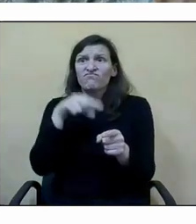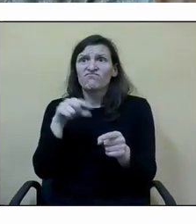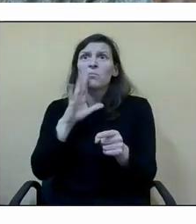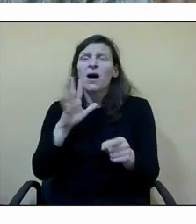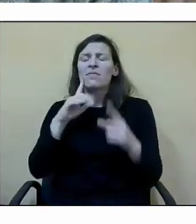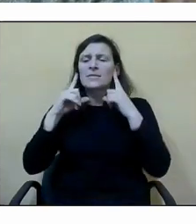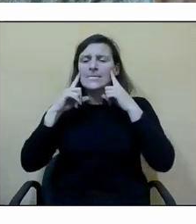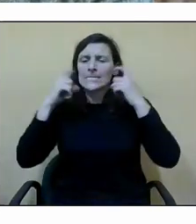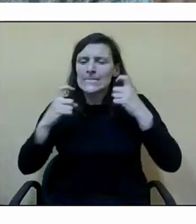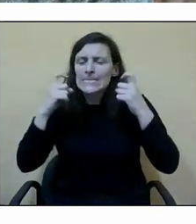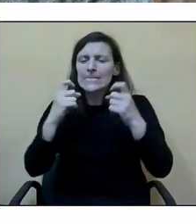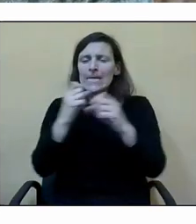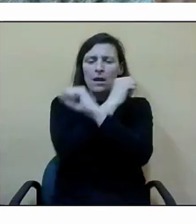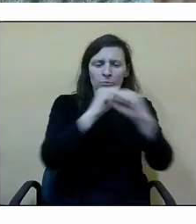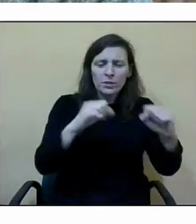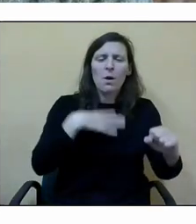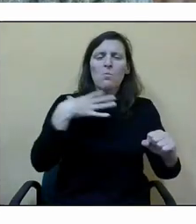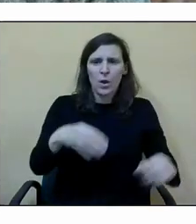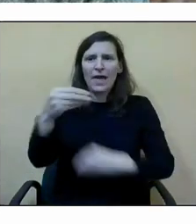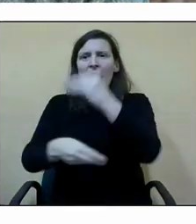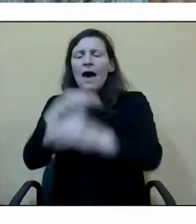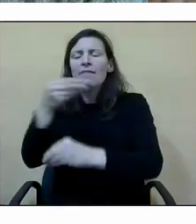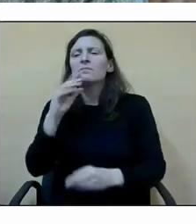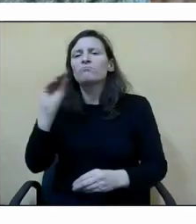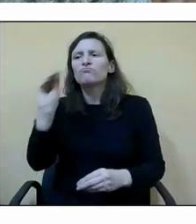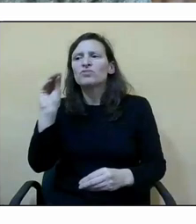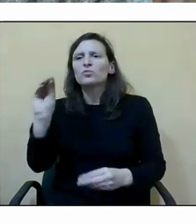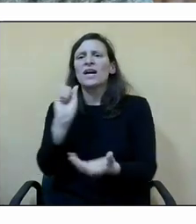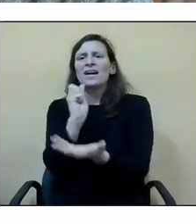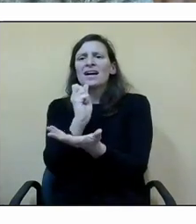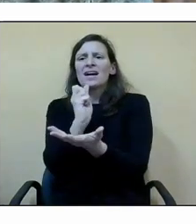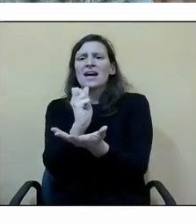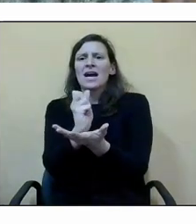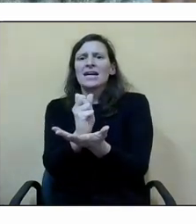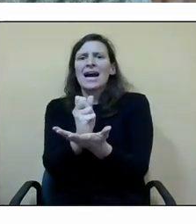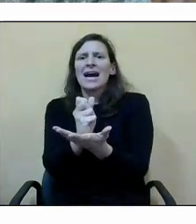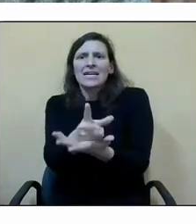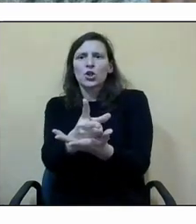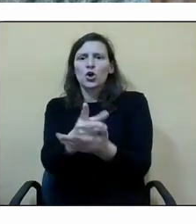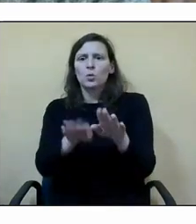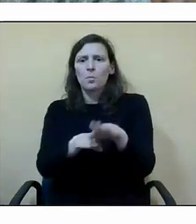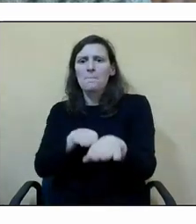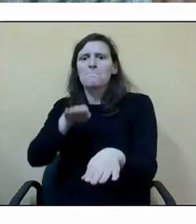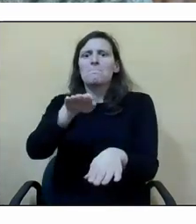pues cuál es vuestro siguiente paso en el proyecto educativo del sol